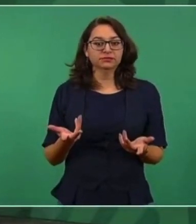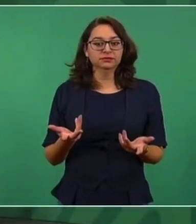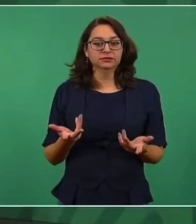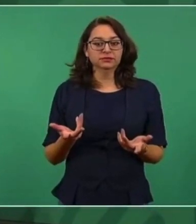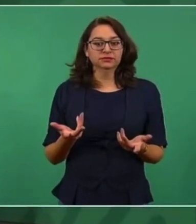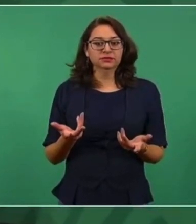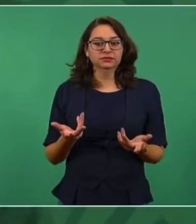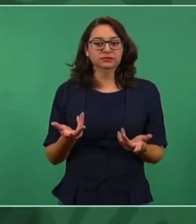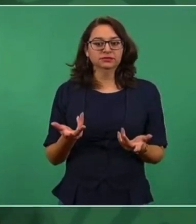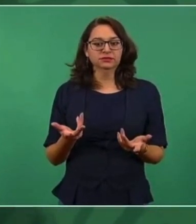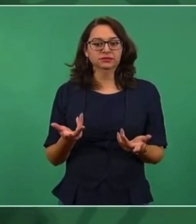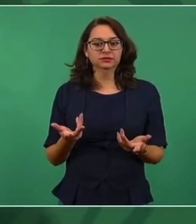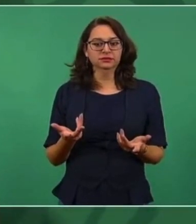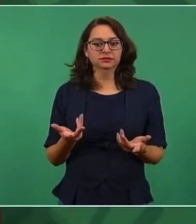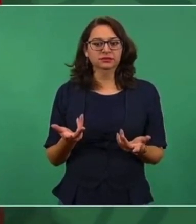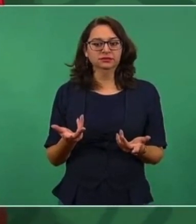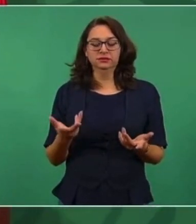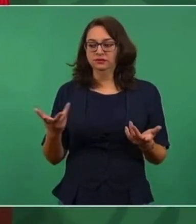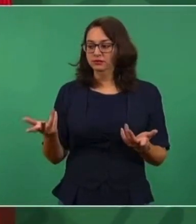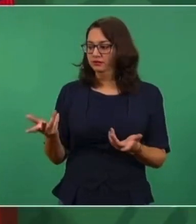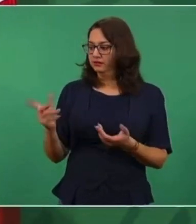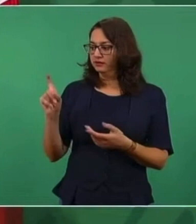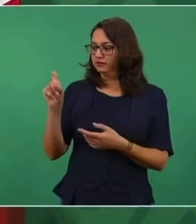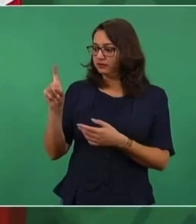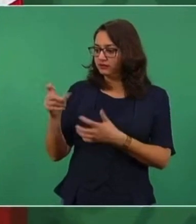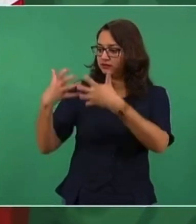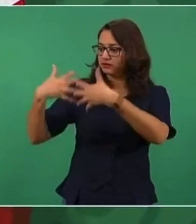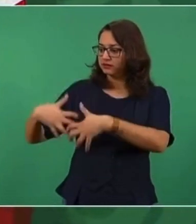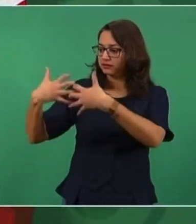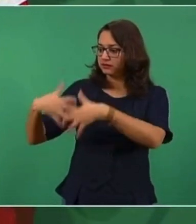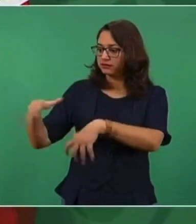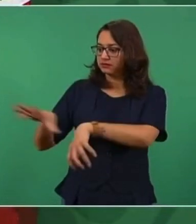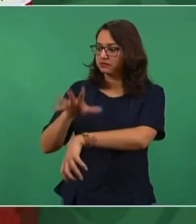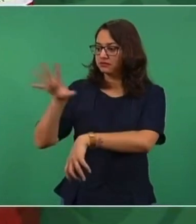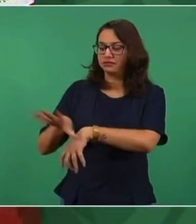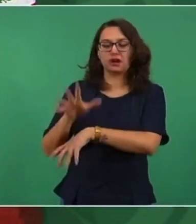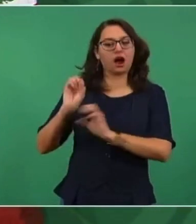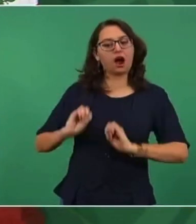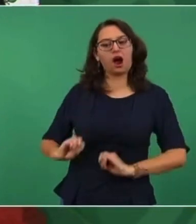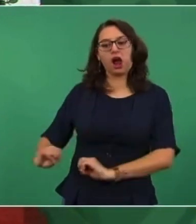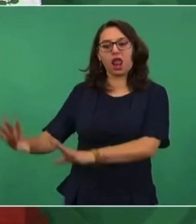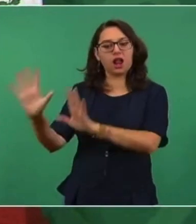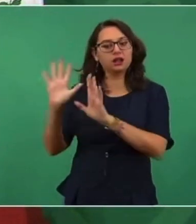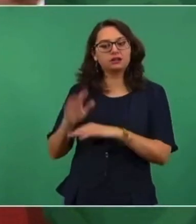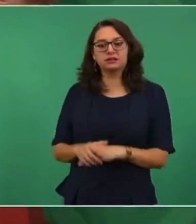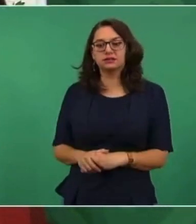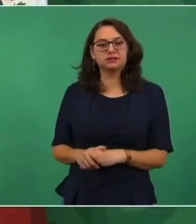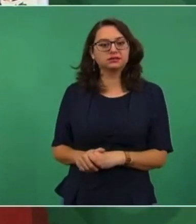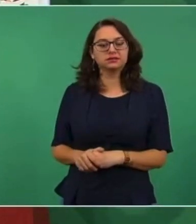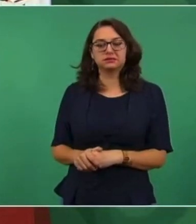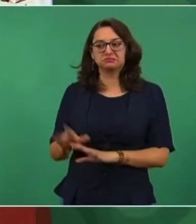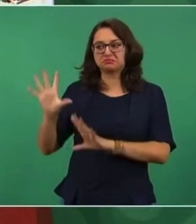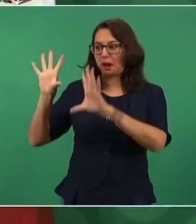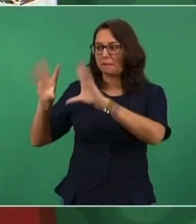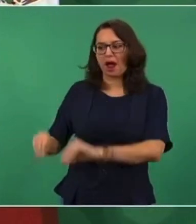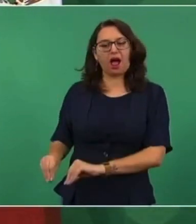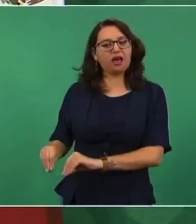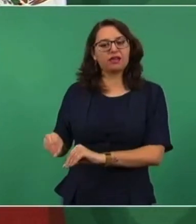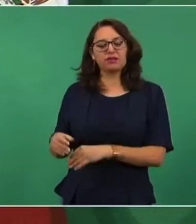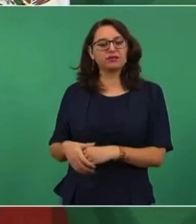hidroeléctricas, se abandonó por completo a las hidroeléctricas. Es más,